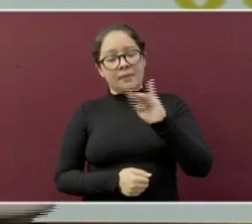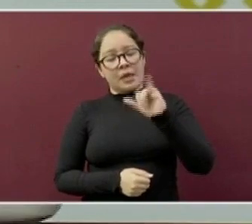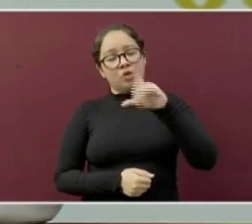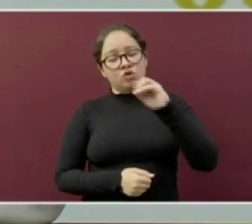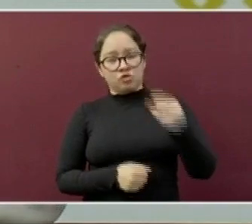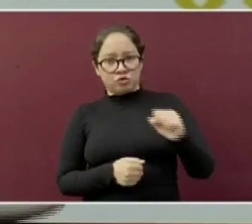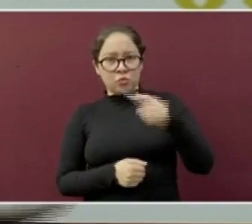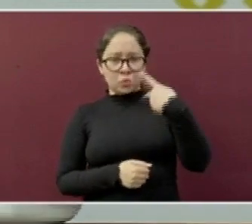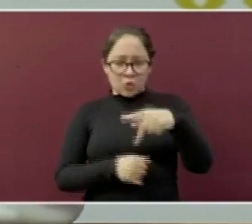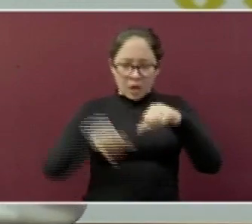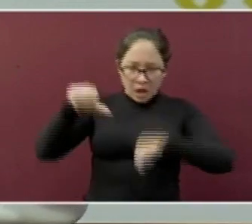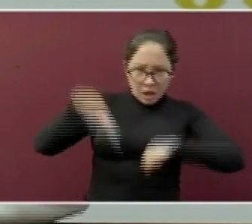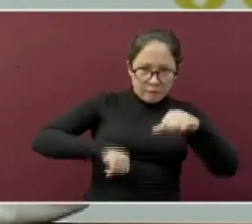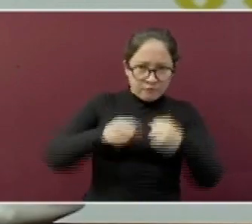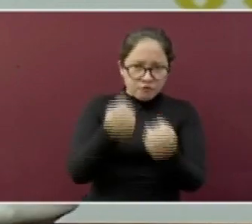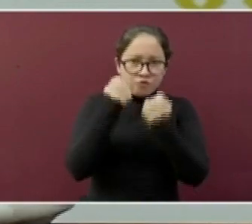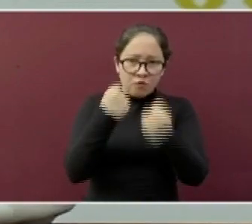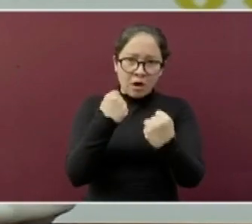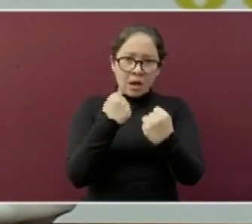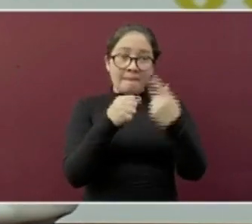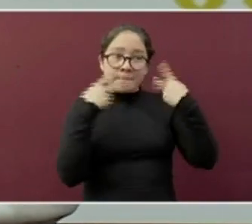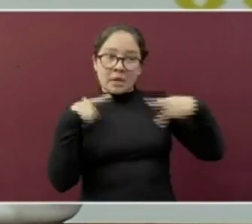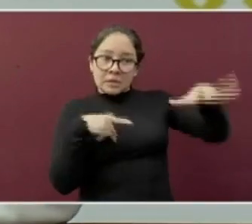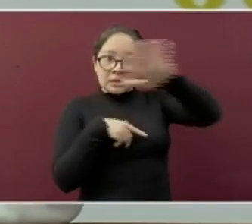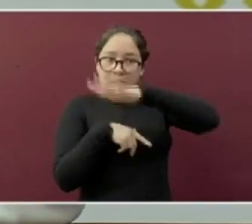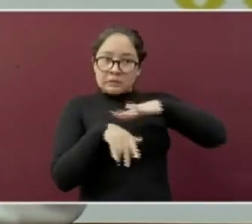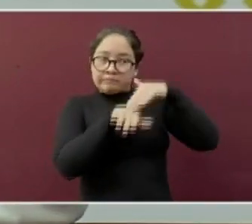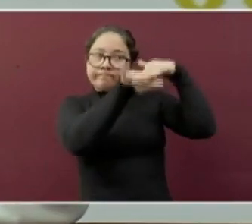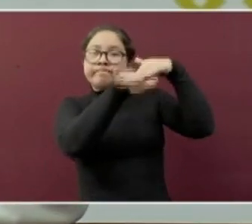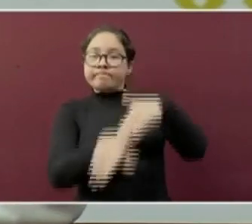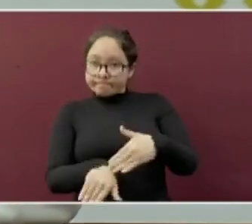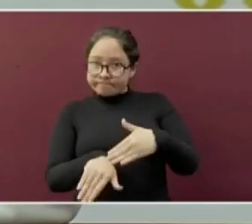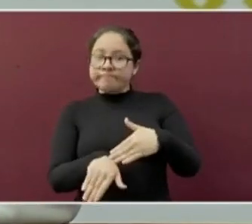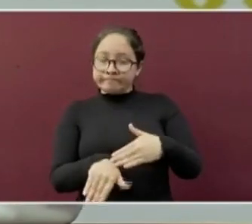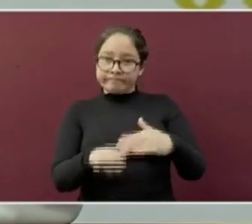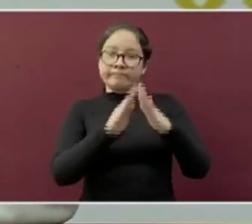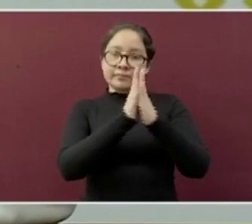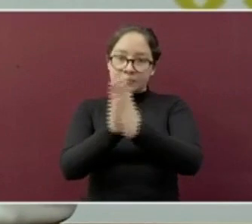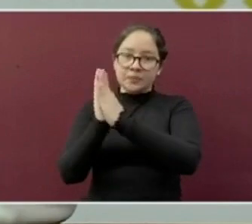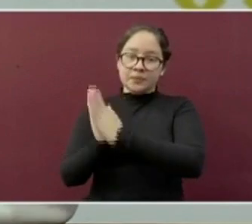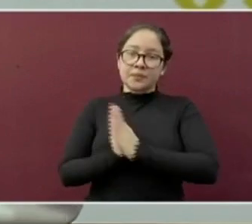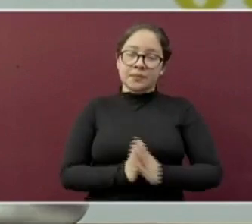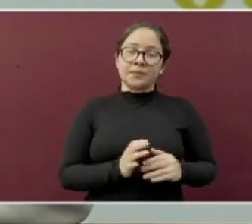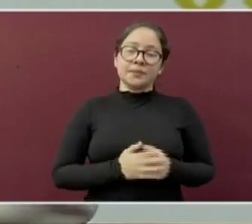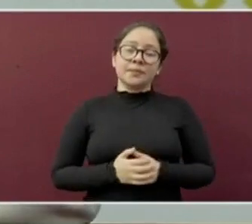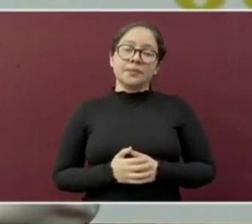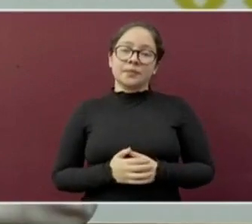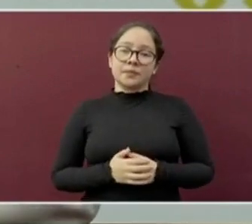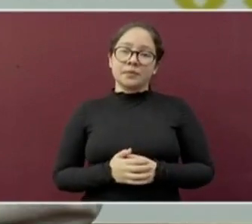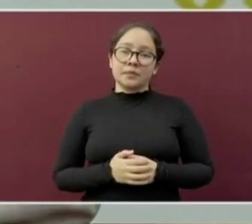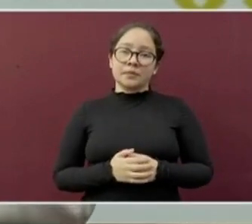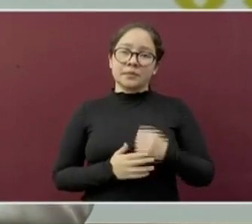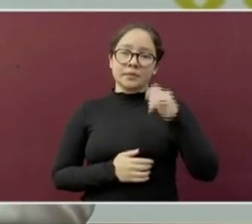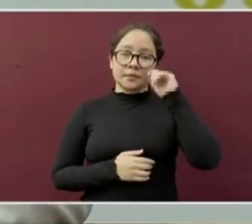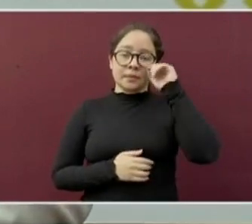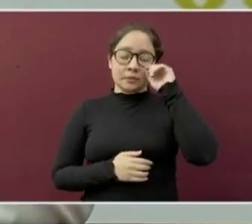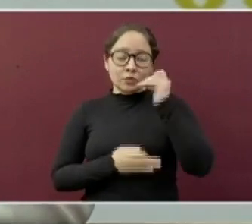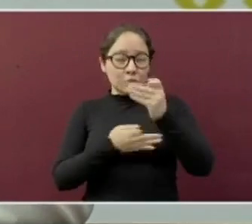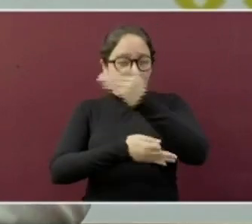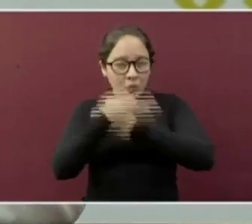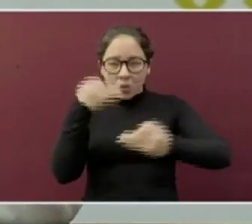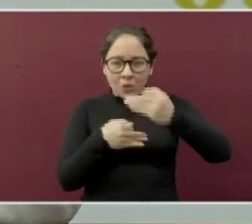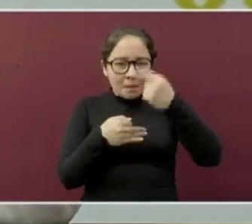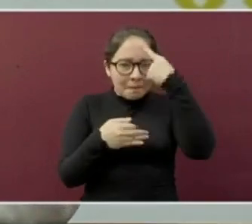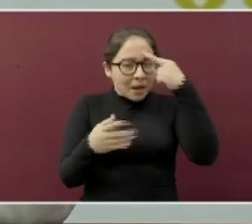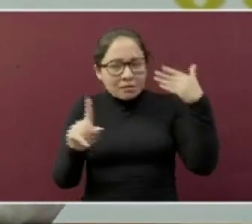acate las medidas sanitarias que se les indica. Todo esto es con